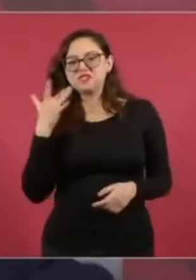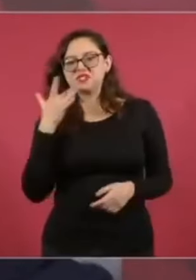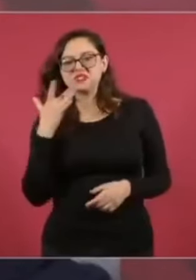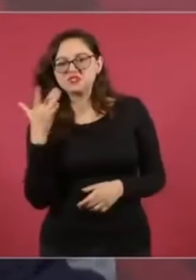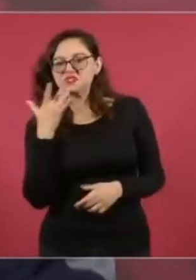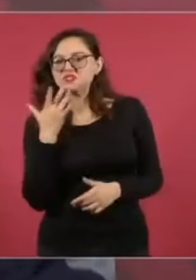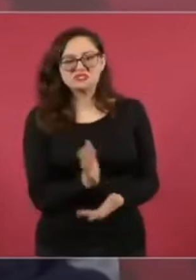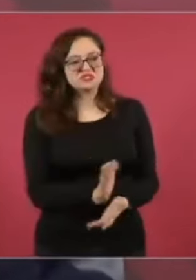qué el racismo? tonto?